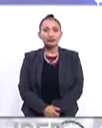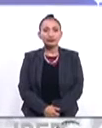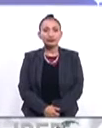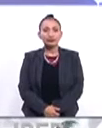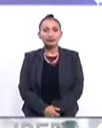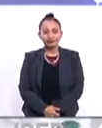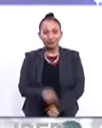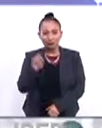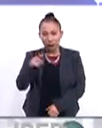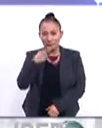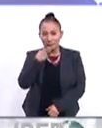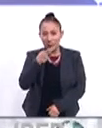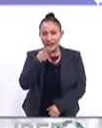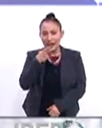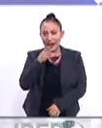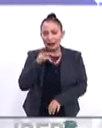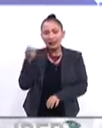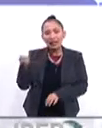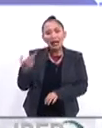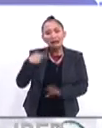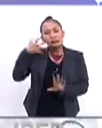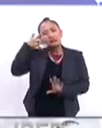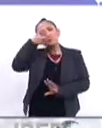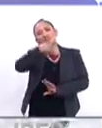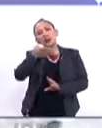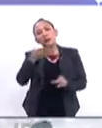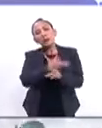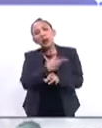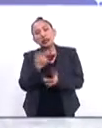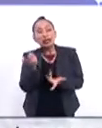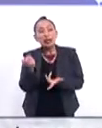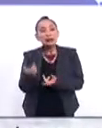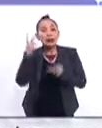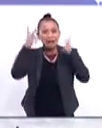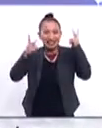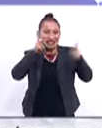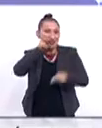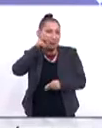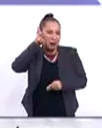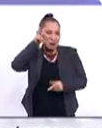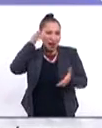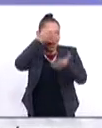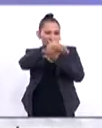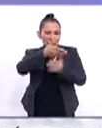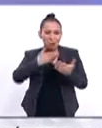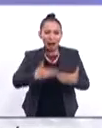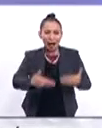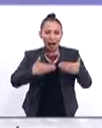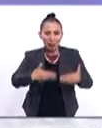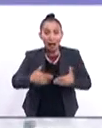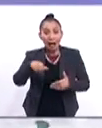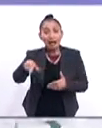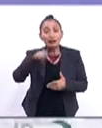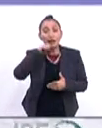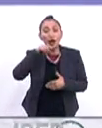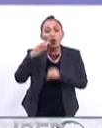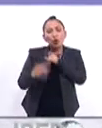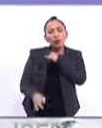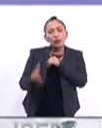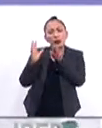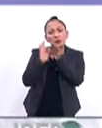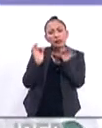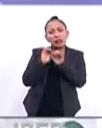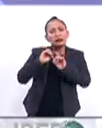Y precisamente para hablarnos sobre las expectativas que despierta la visita pastoral del Papa a Panamá y los últimos